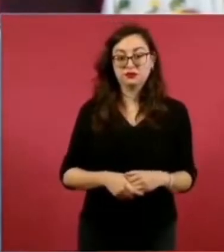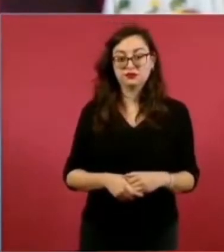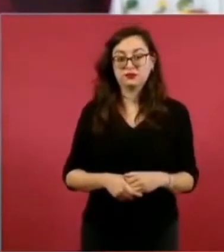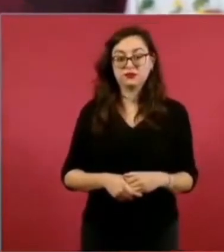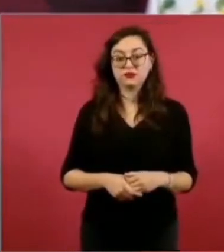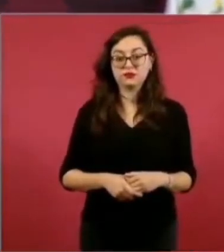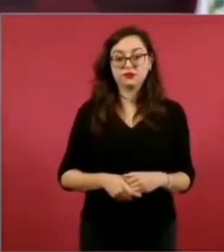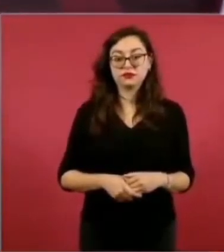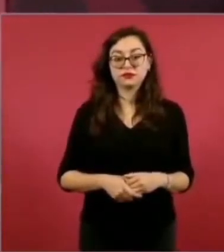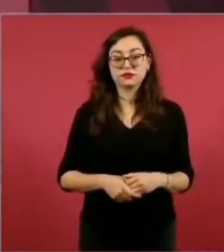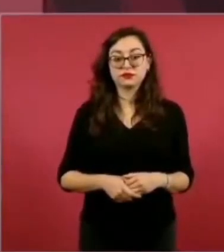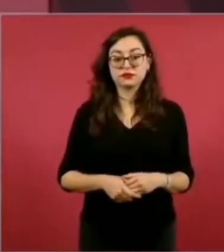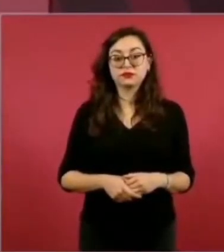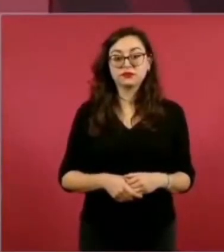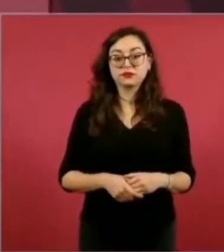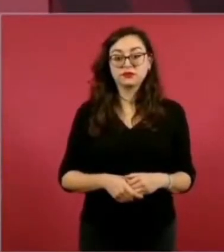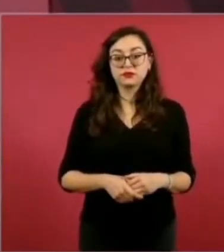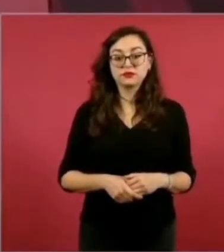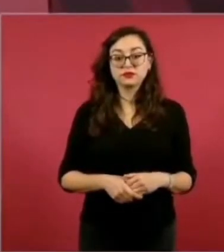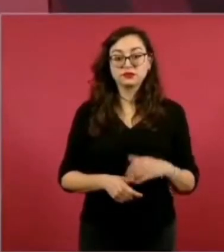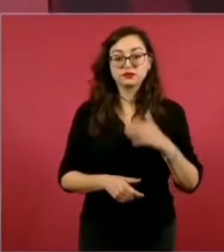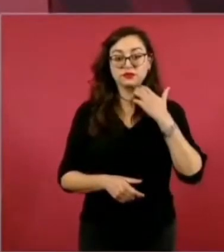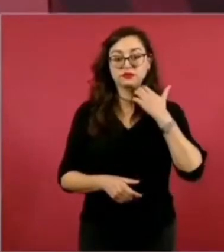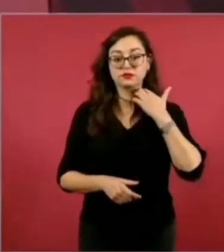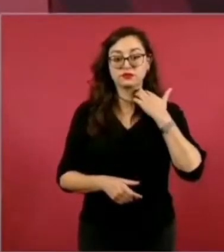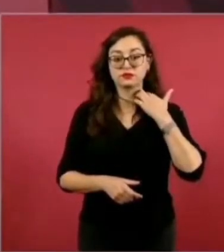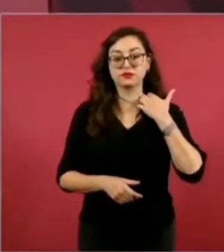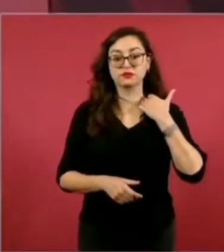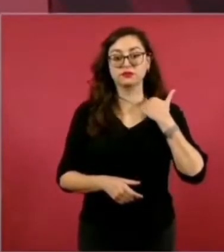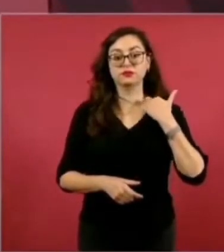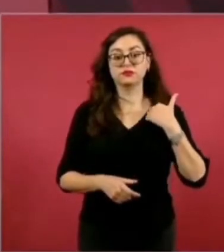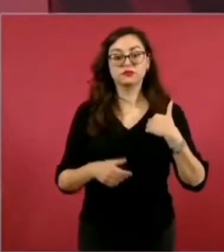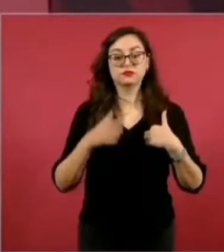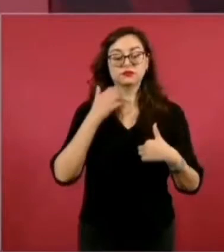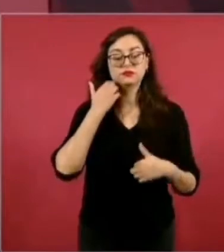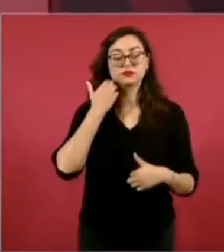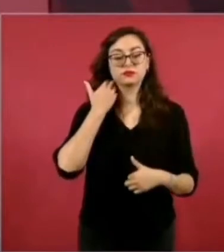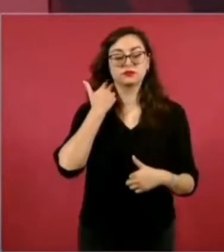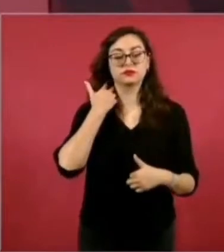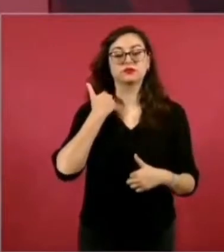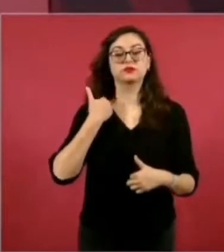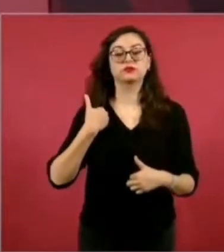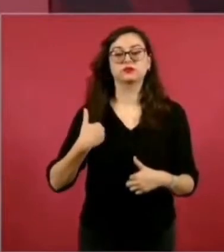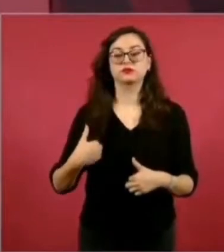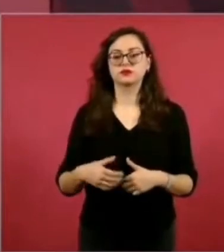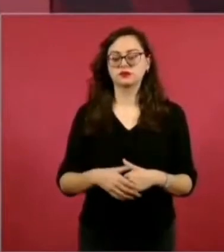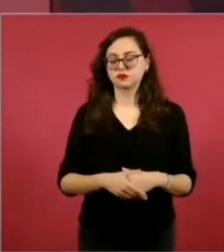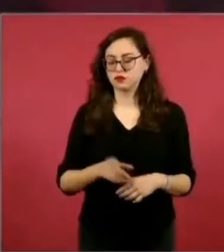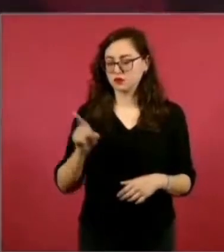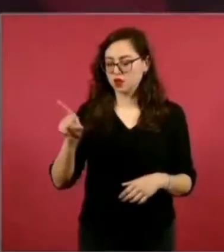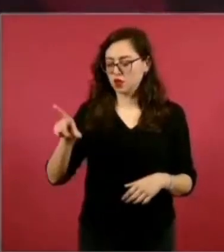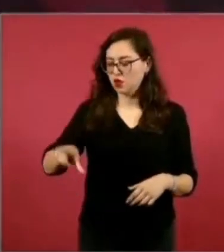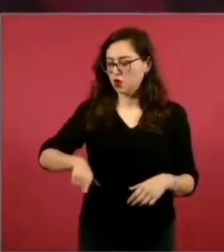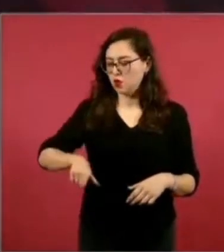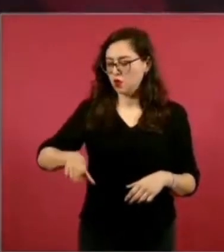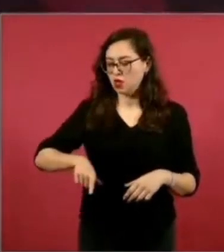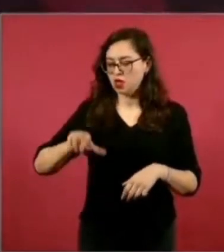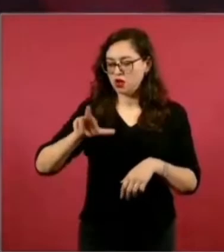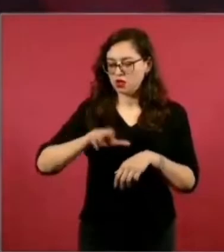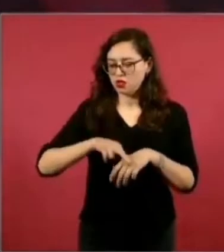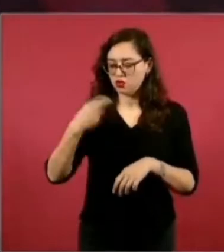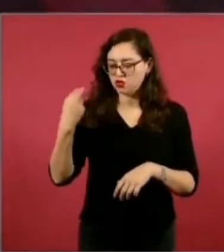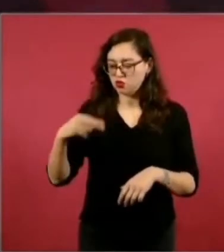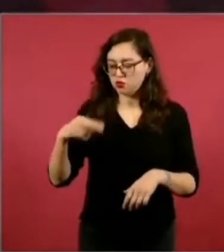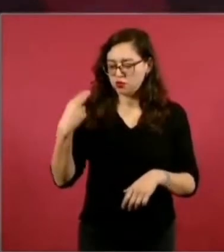¿cómo se llamaba?, que es una buena persona, simpático,